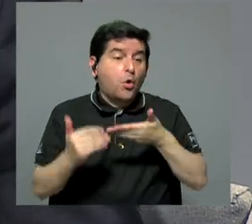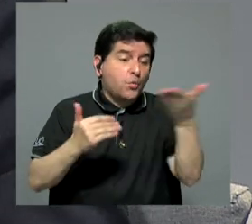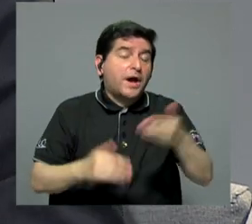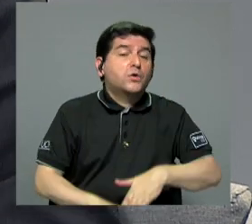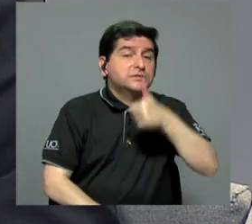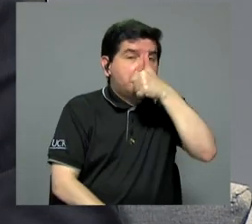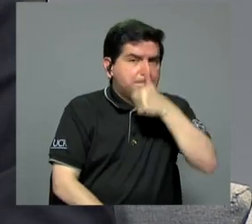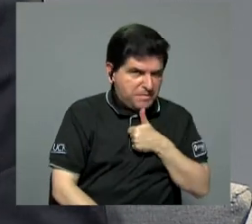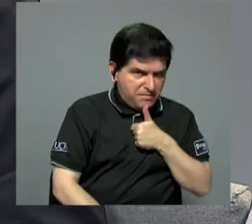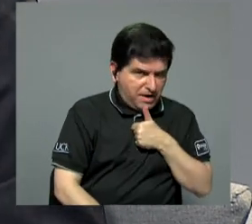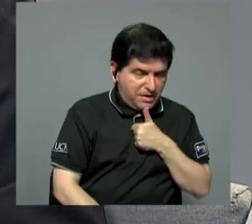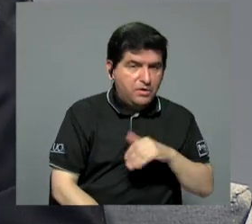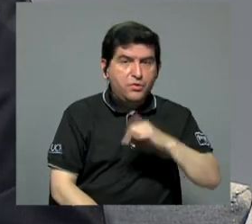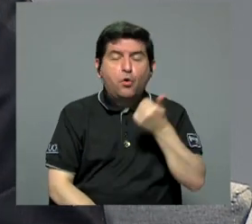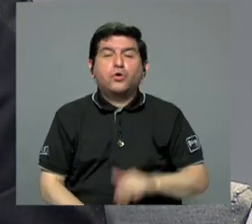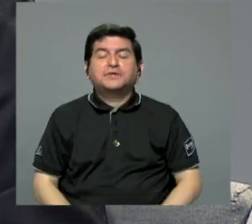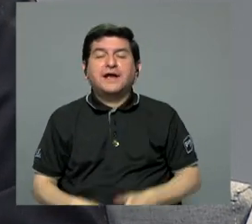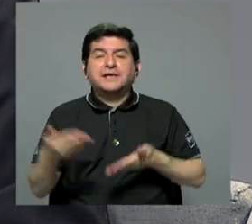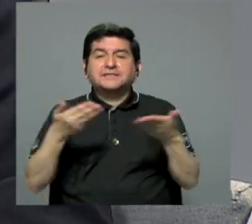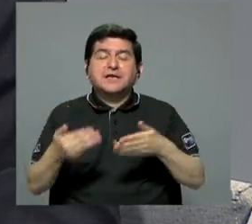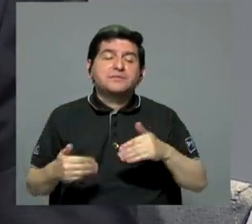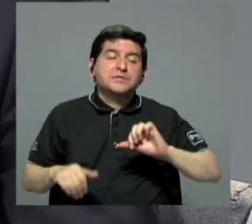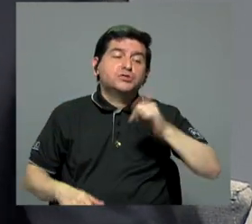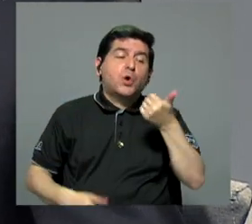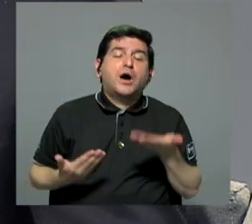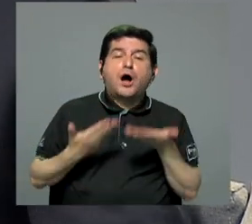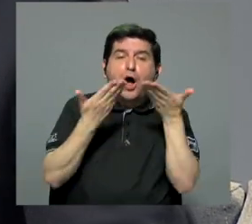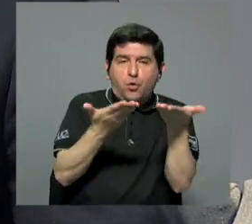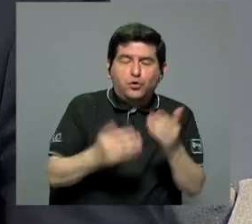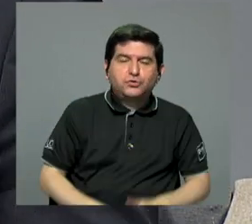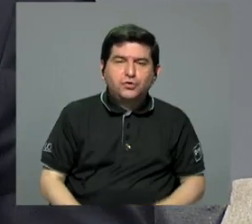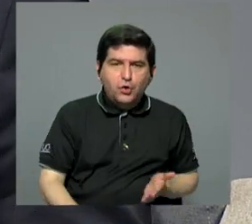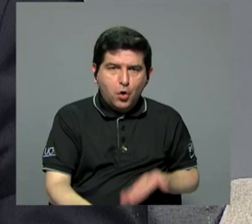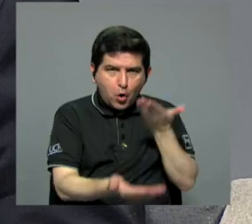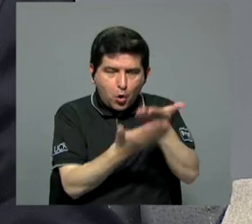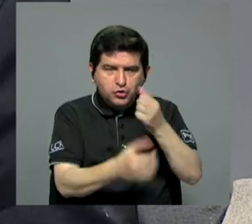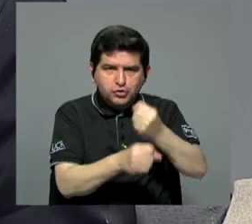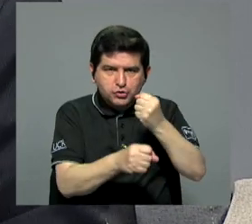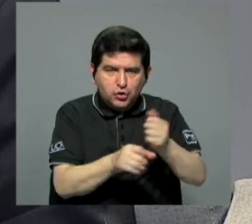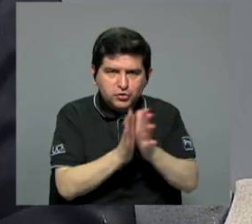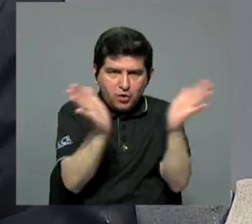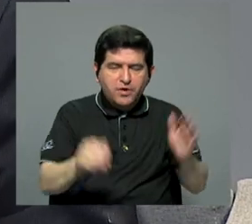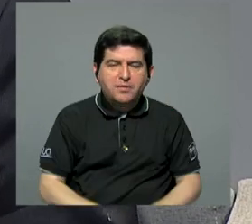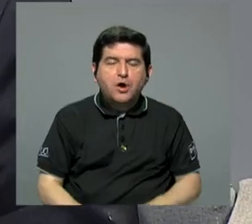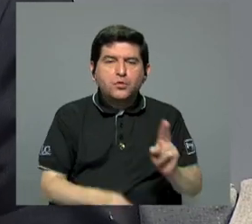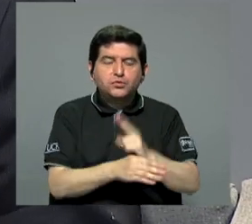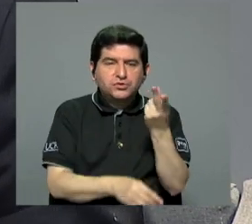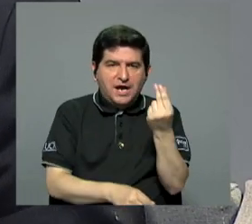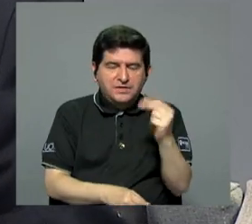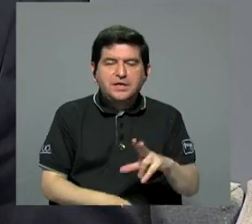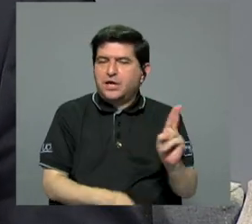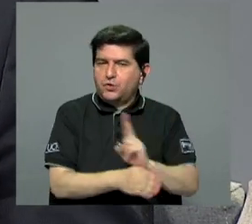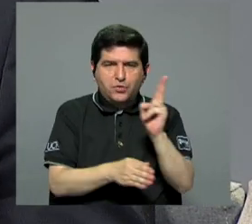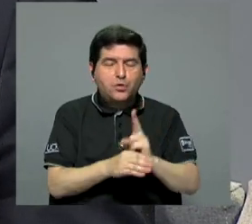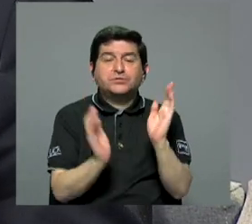cosa es privatizar y otra cosa es tercerizar. El tema de la concesión de obra pública usando fondos ociosos como los de la caja, ha sido una